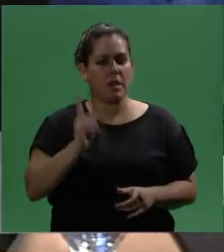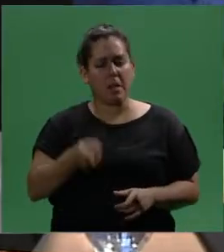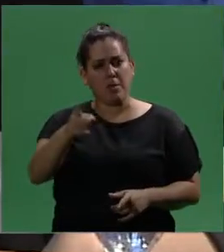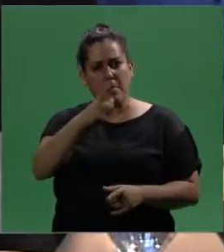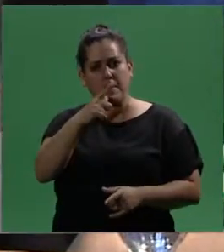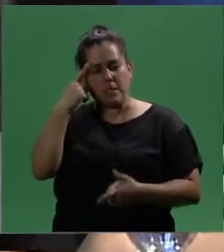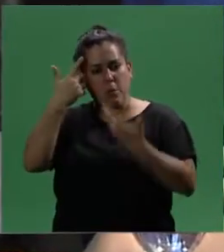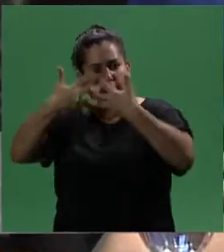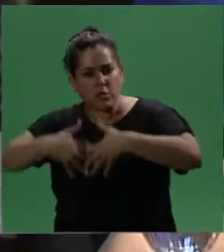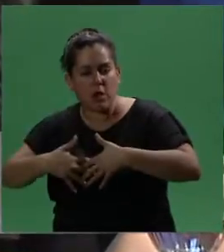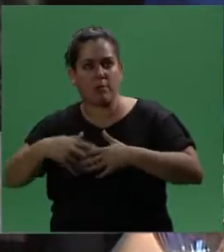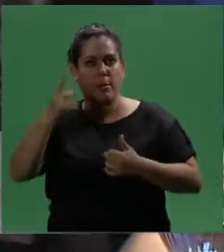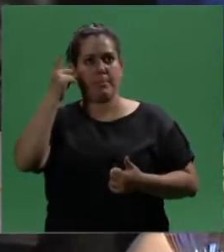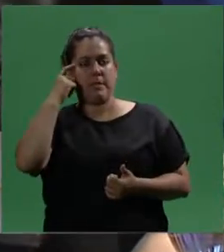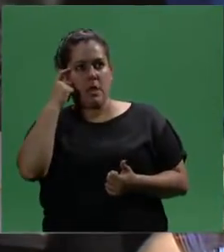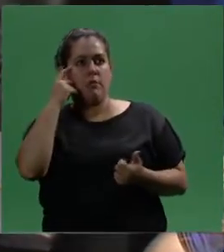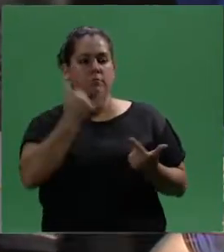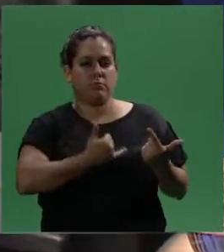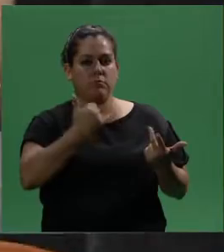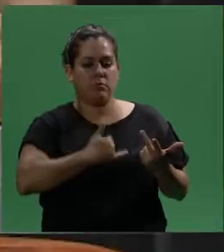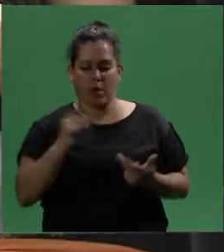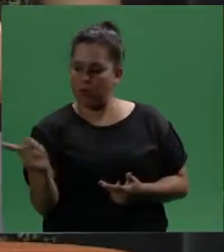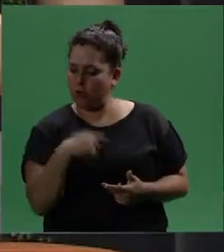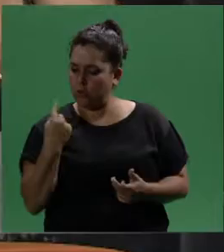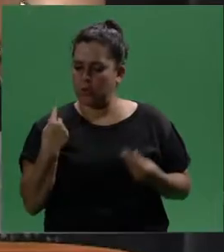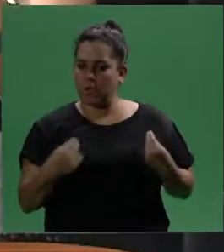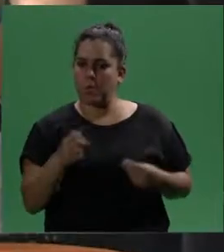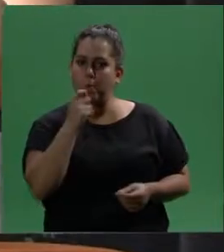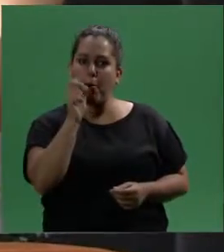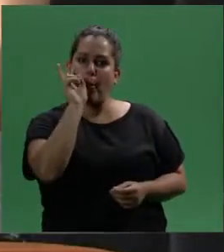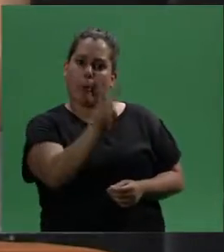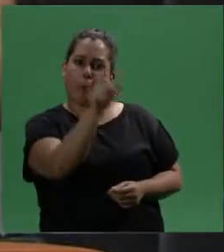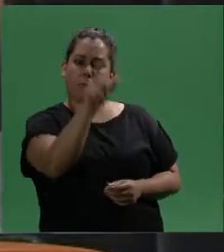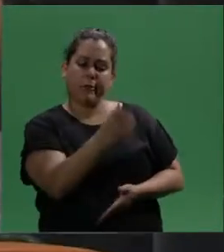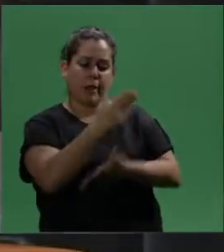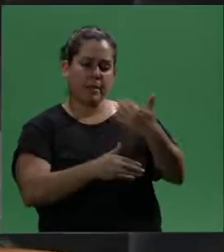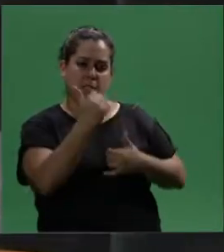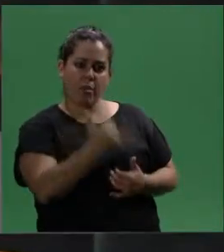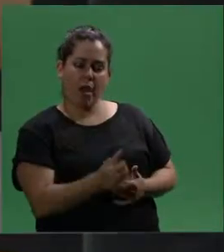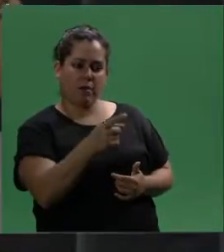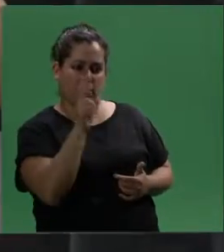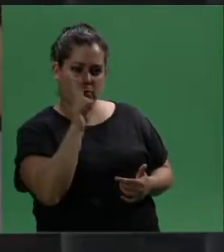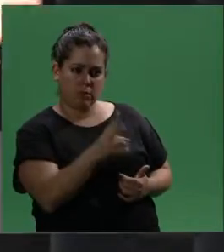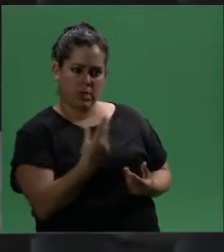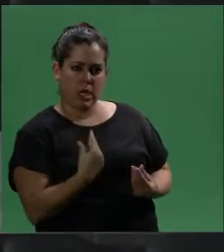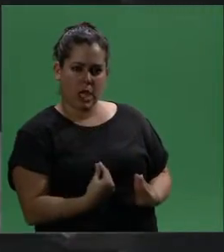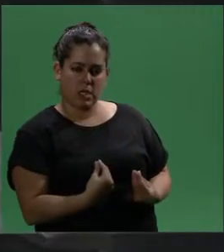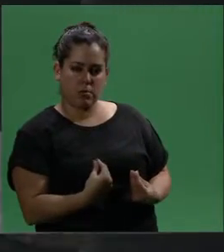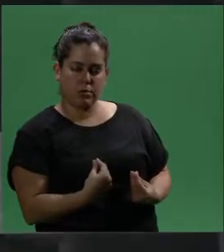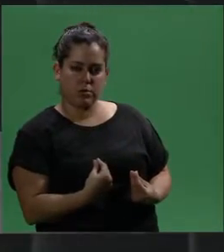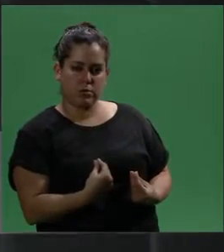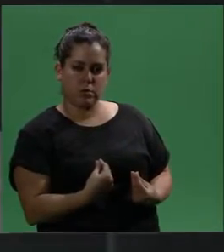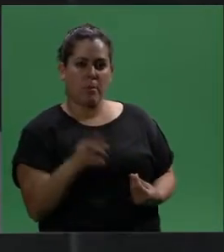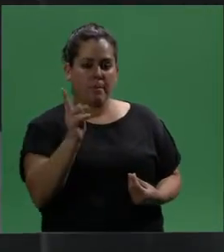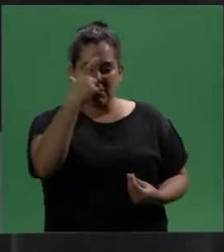reflexionar, debatir, pensar, también ayuda. Porque si somos nosotros, ¿qué hacemos cuando vemos una persona con discapacidad, motriz o lo que fuere? a replantear